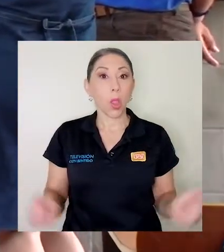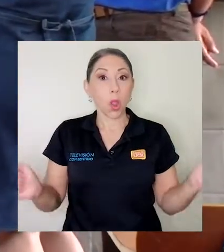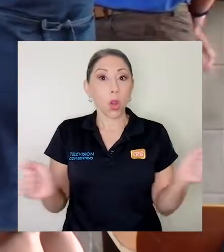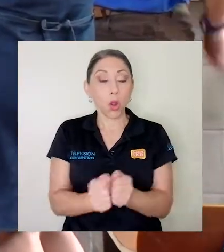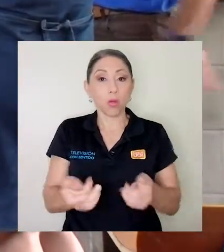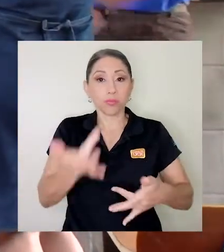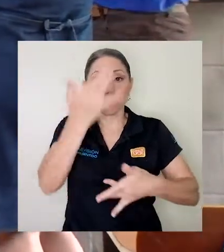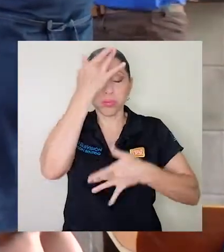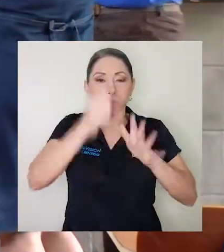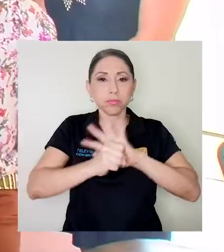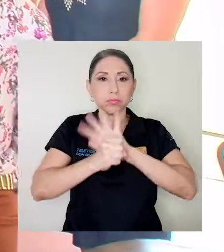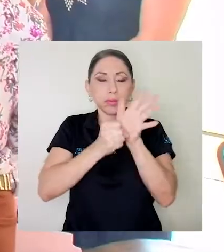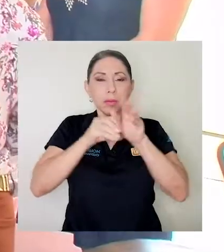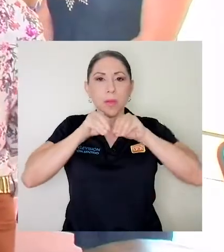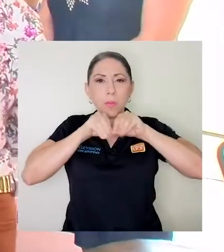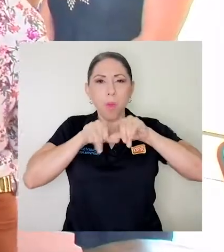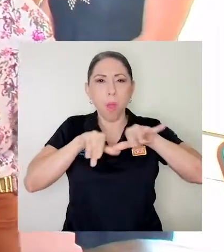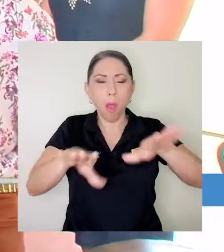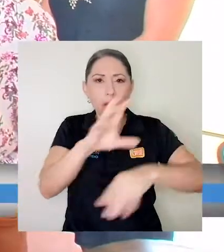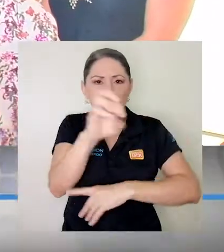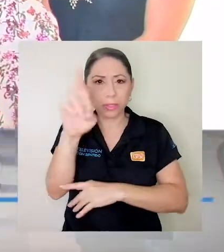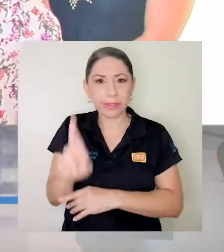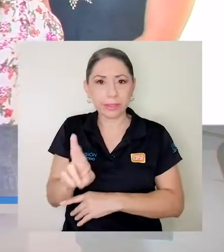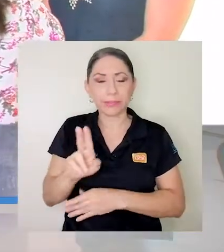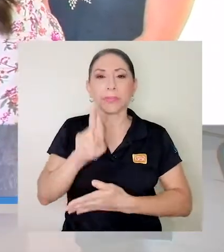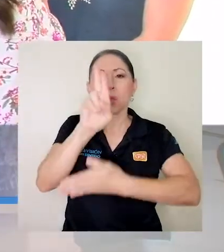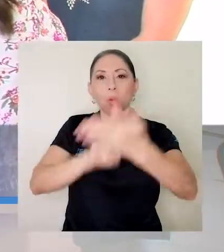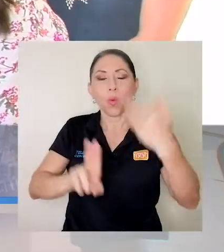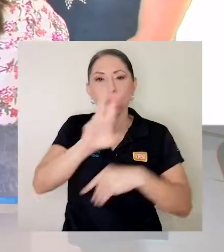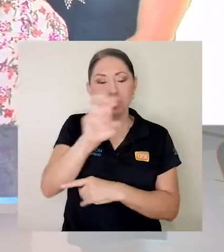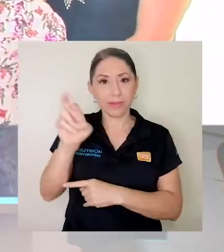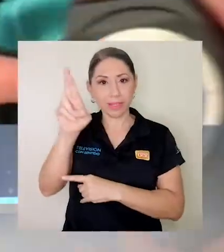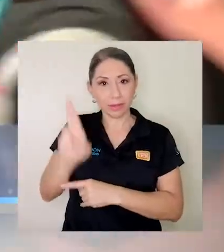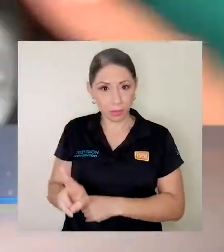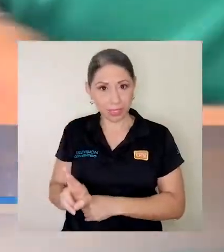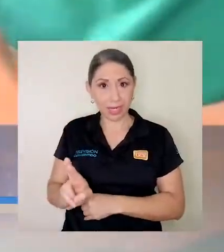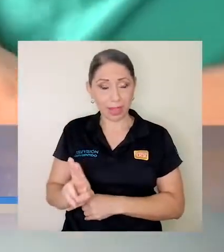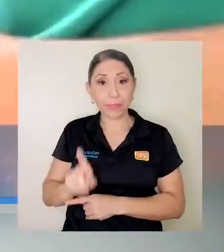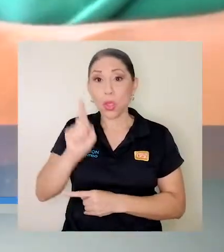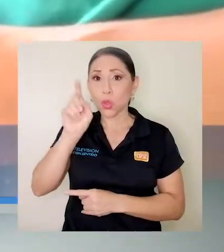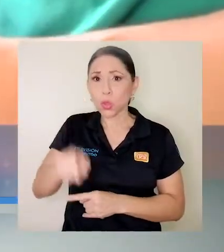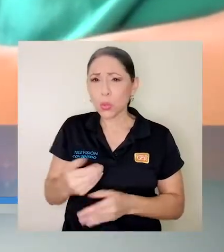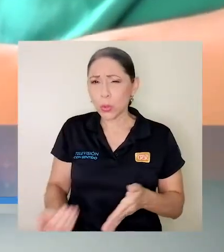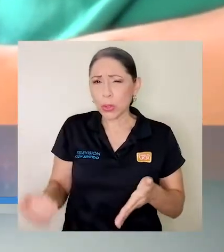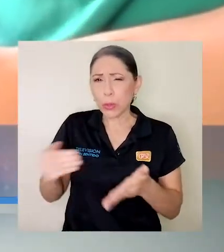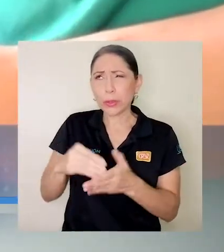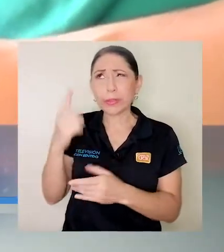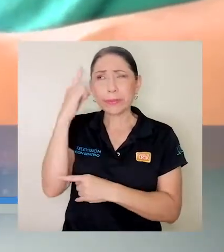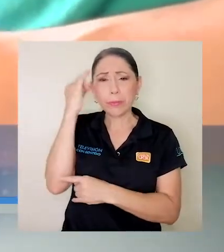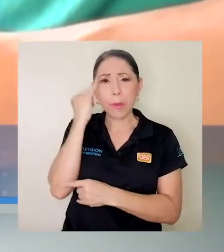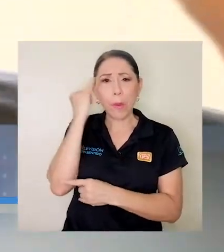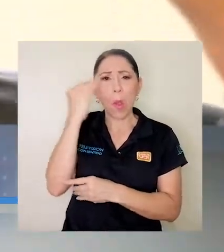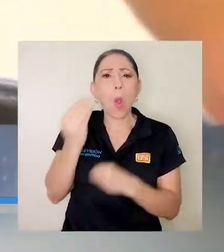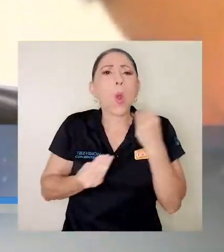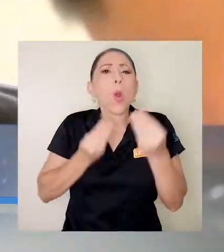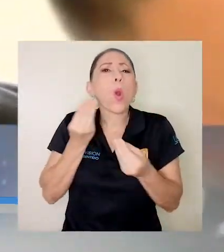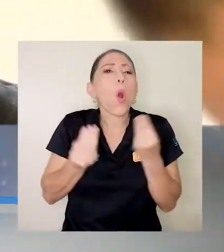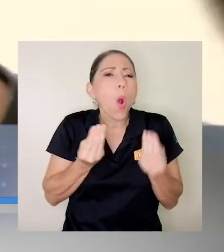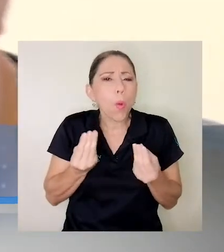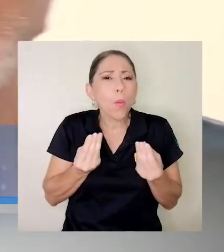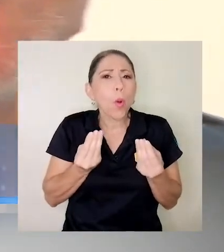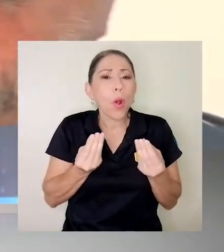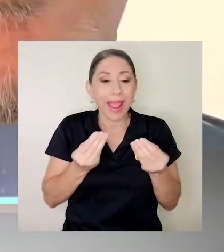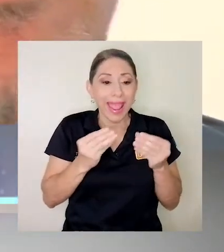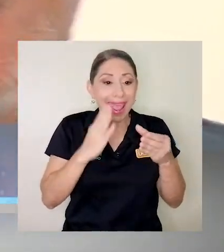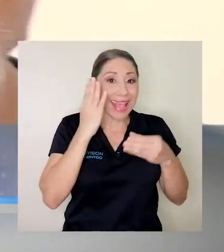Con la llegada de la pandemia a nuestro país, la Universidad de Costa Rica tuvo que repensar cómo articular las